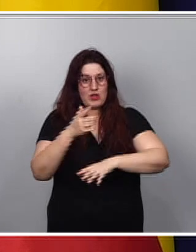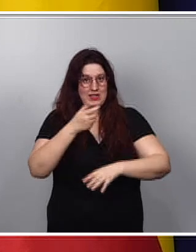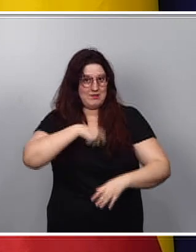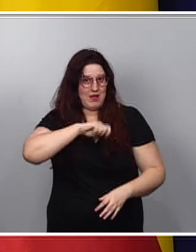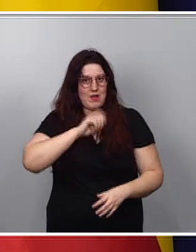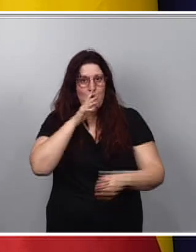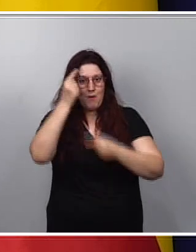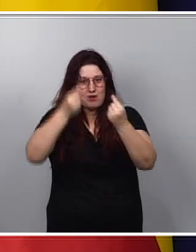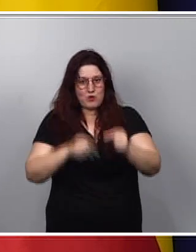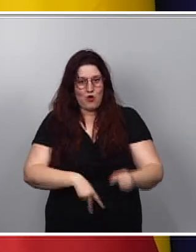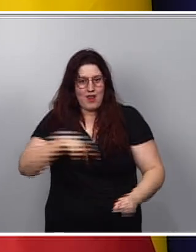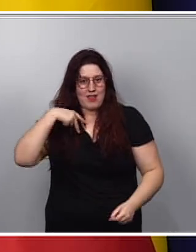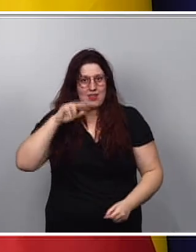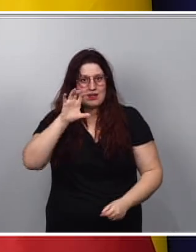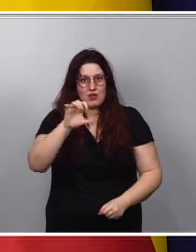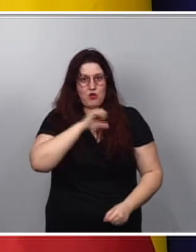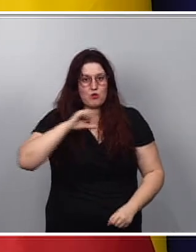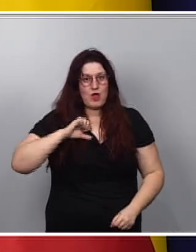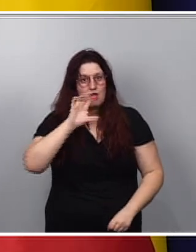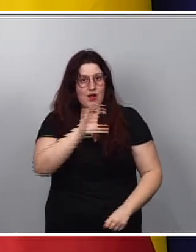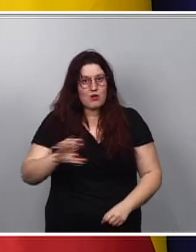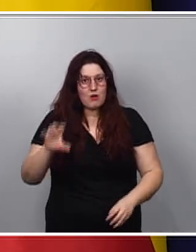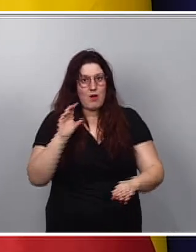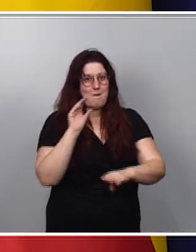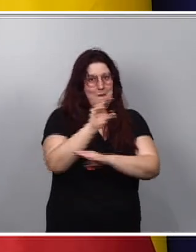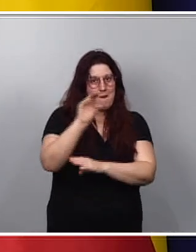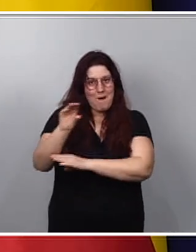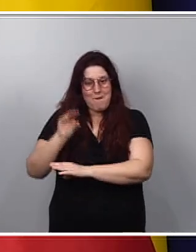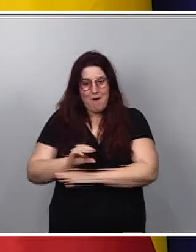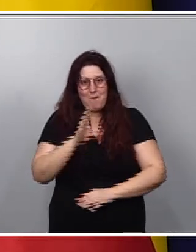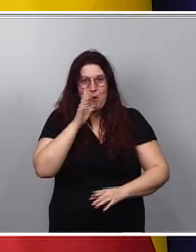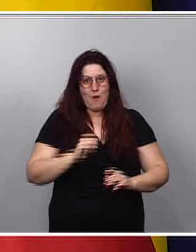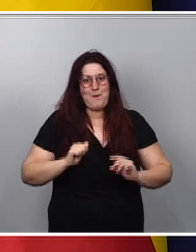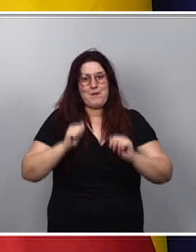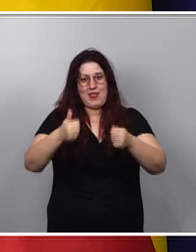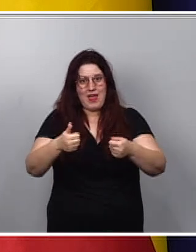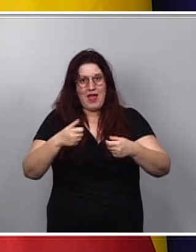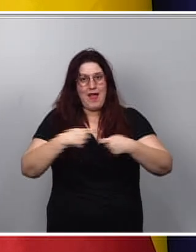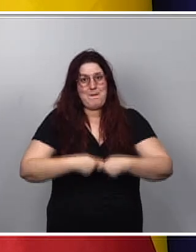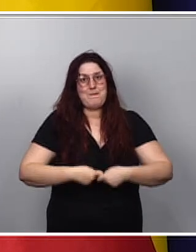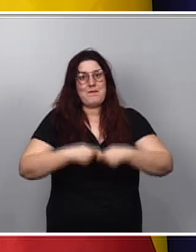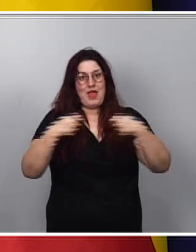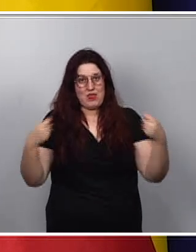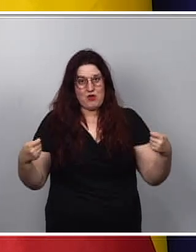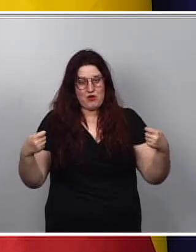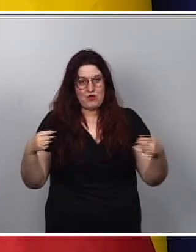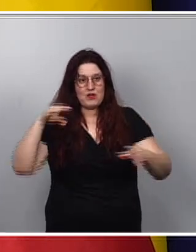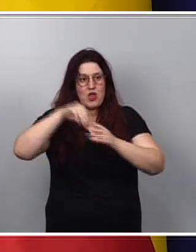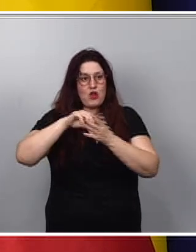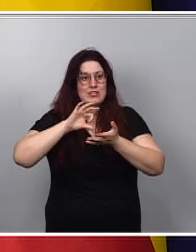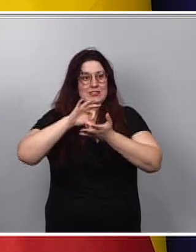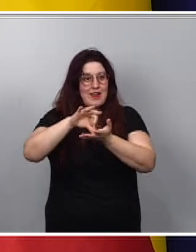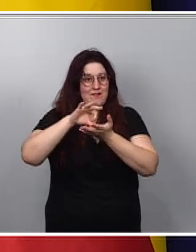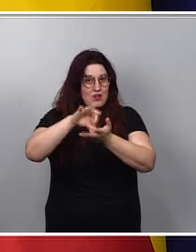hacia las comunidades autónomas para que puedan poner en marcha la cartera de ampliación de servicios